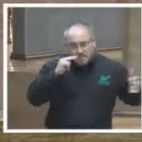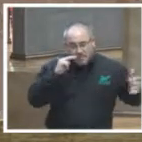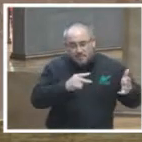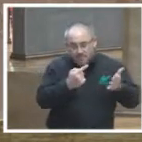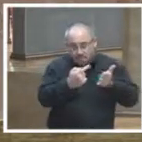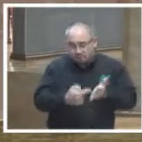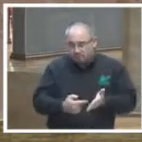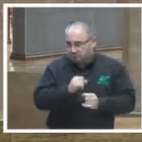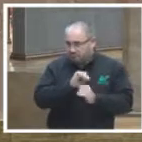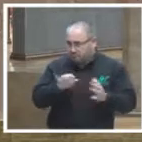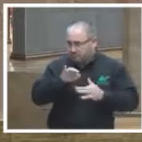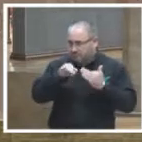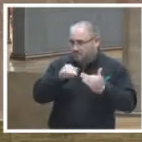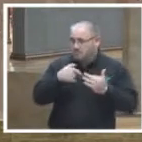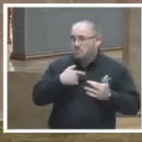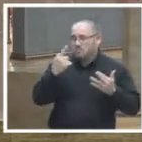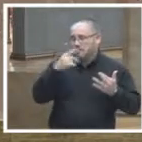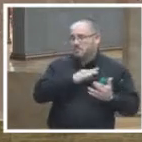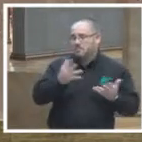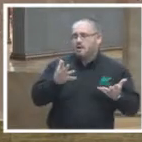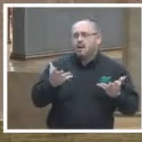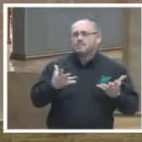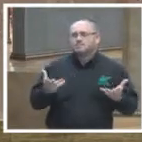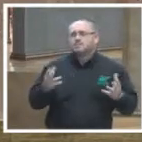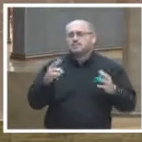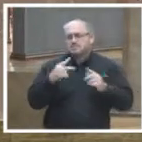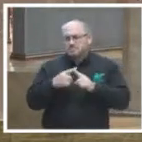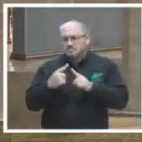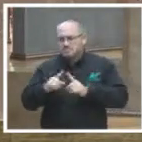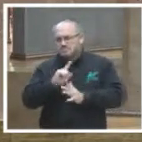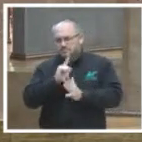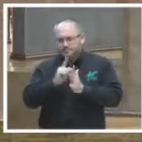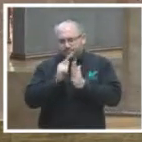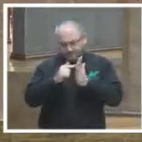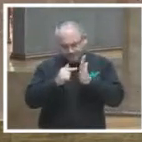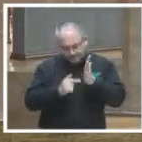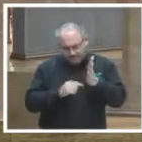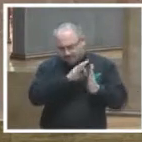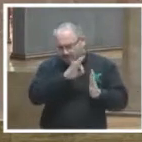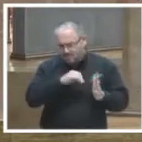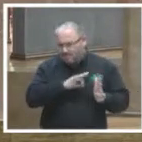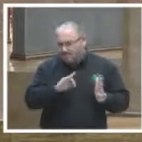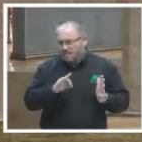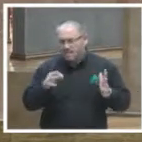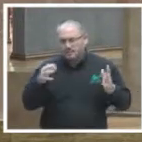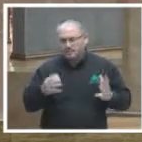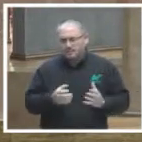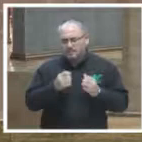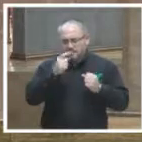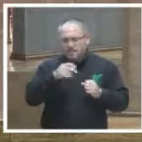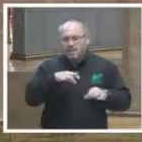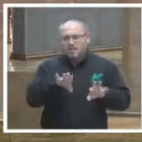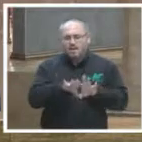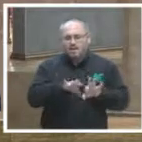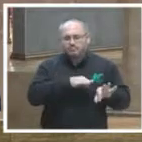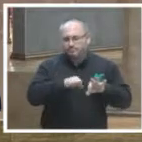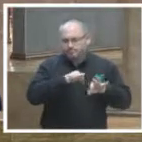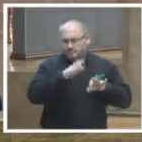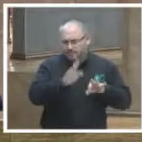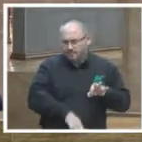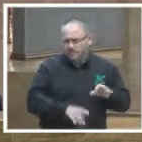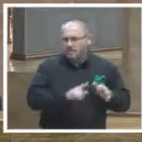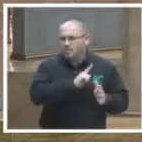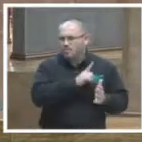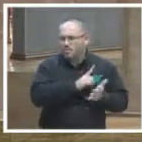constituir o estructurar políticas públicas que permitan salvaguardar de manera funcional y adecuada los